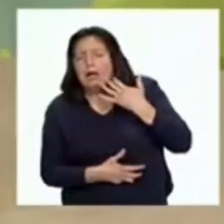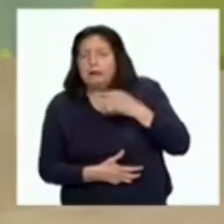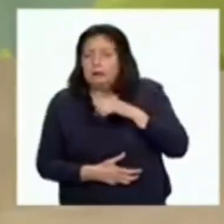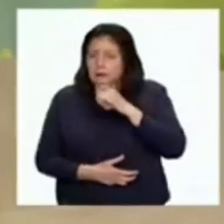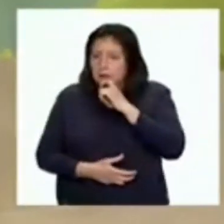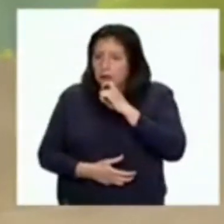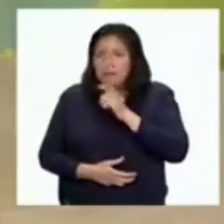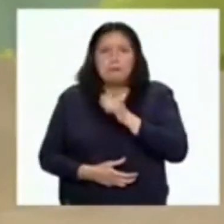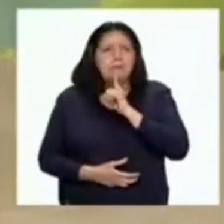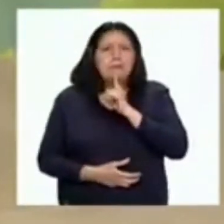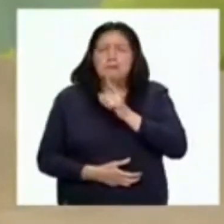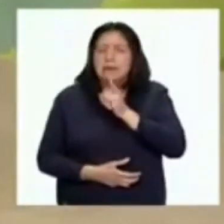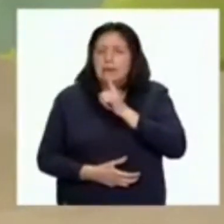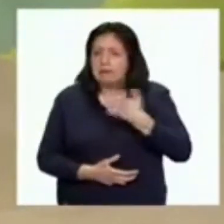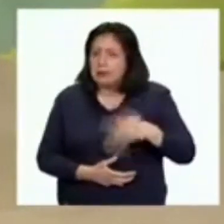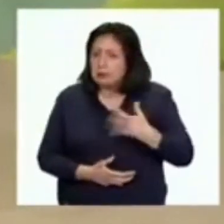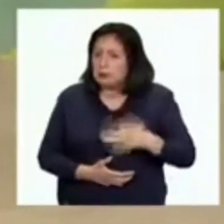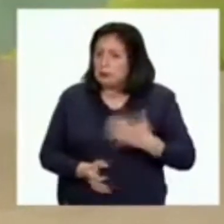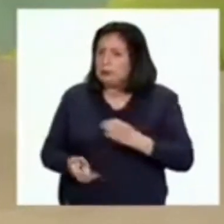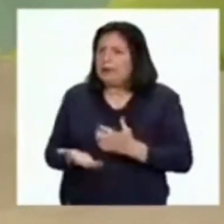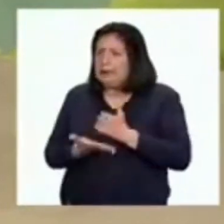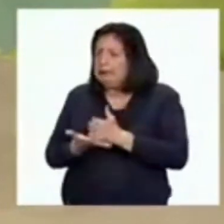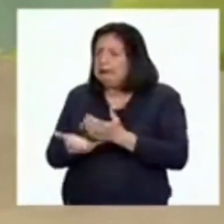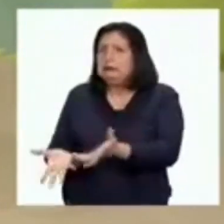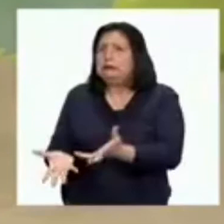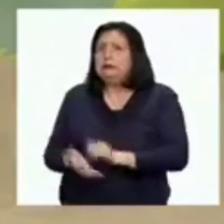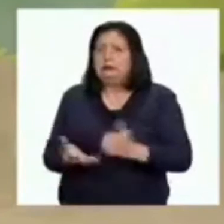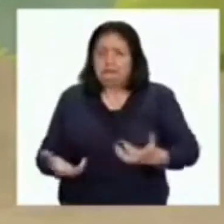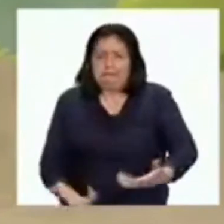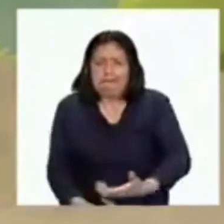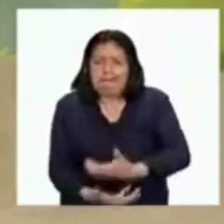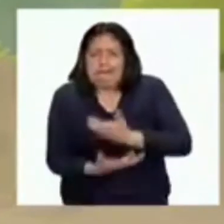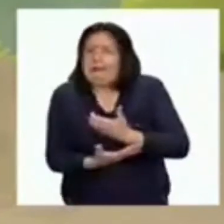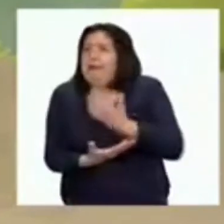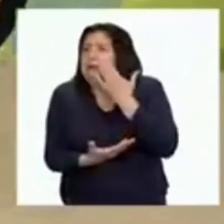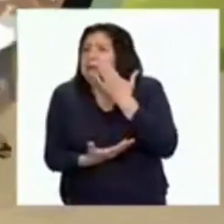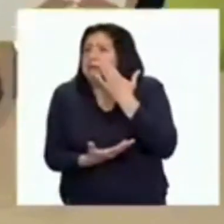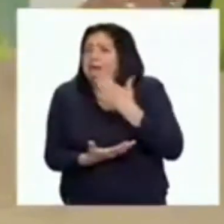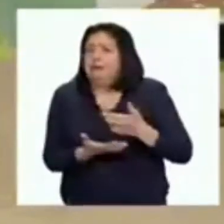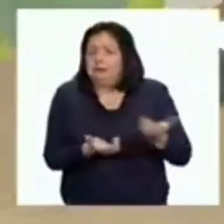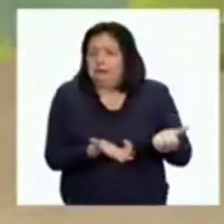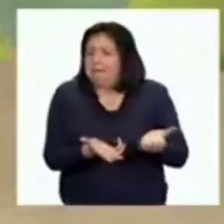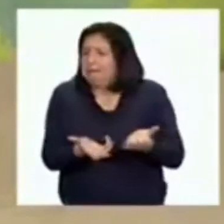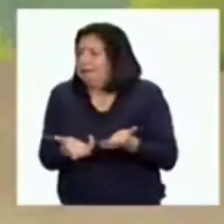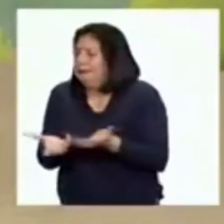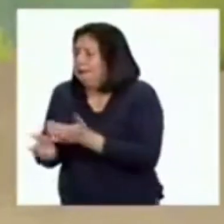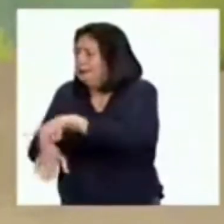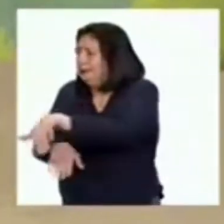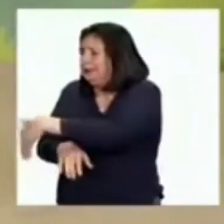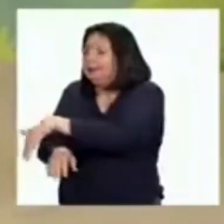Felizmente, su padre salvó la situación. Cargó a mamá Moraima hasta la carretera,